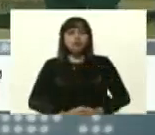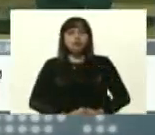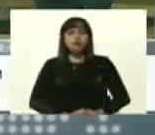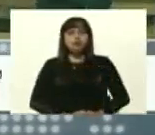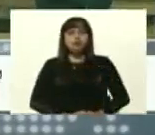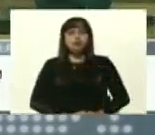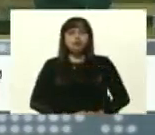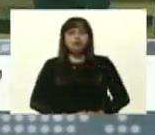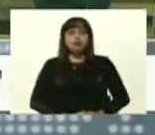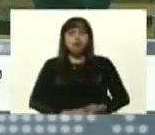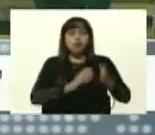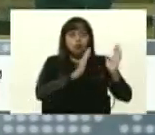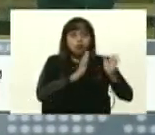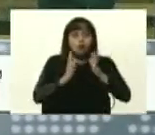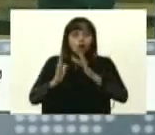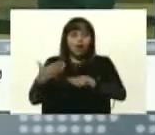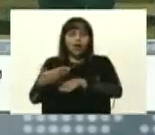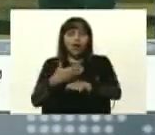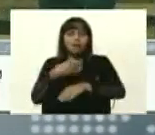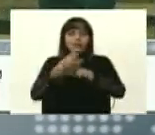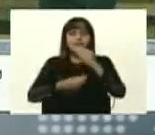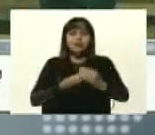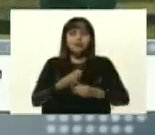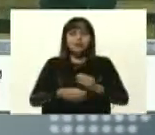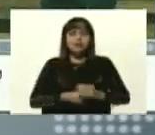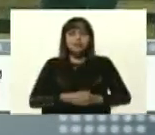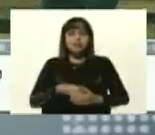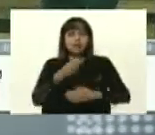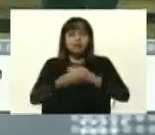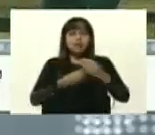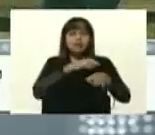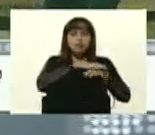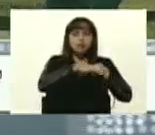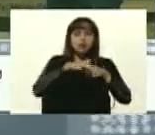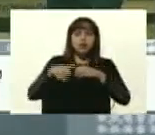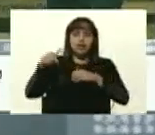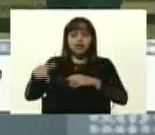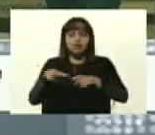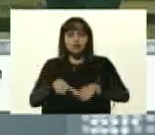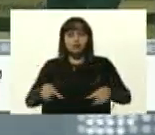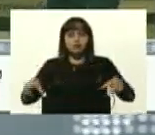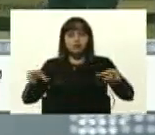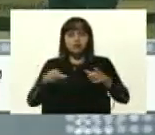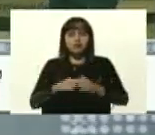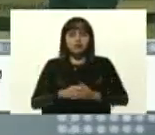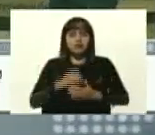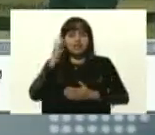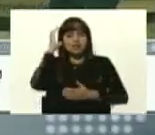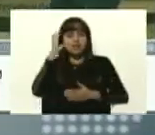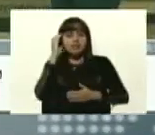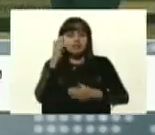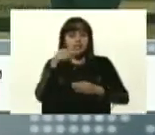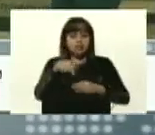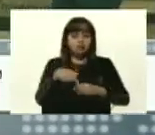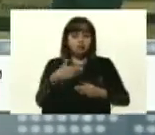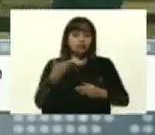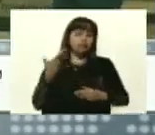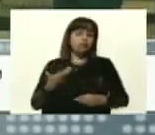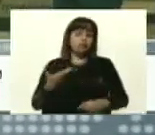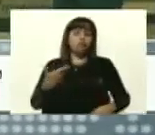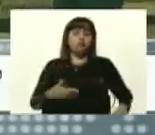logísticos que tienen que ver antes la producción para hacer la producción ya masiva aquí en este espacio. La capacidad instalada aquí, bueno, es muy